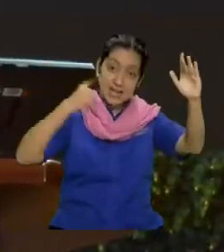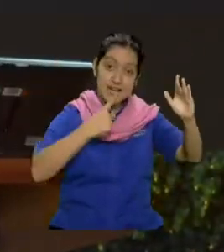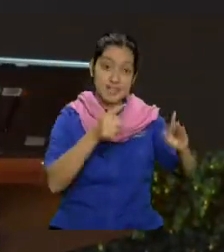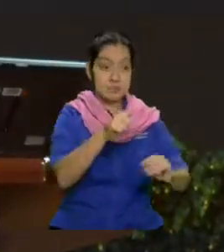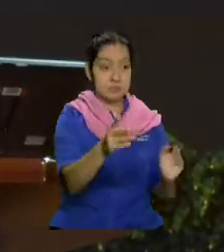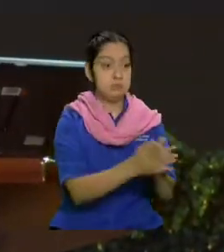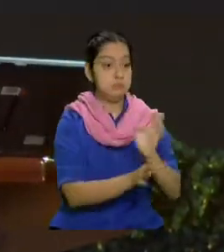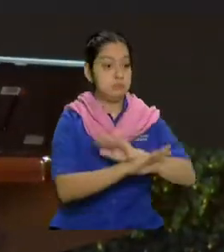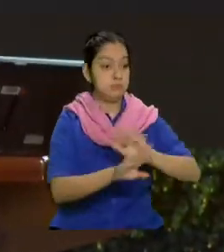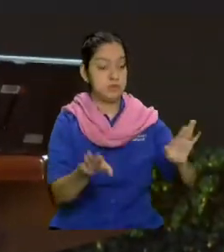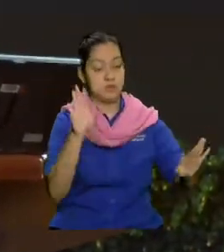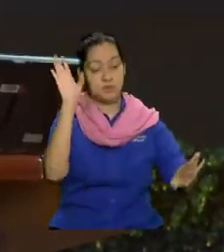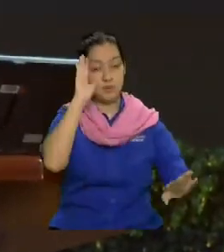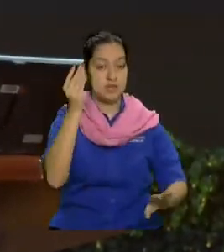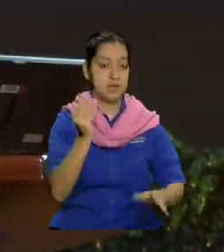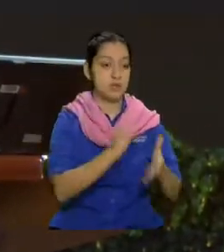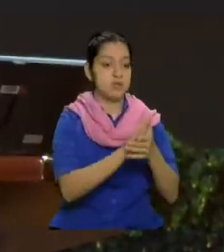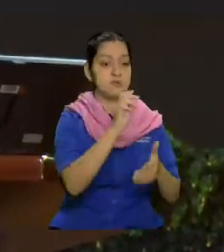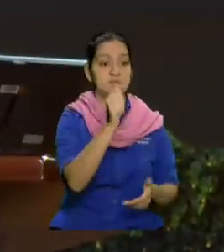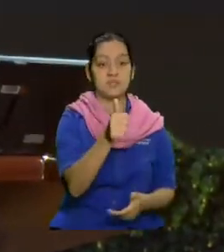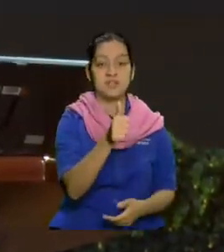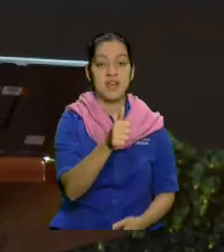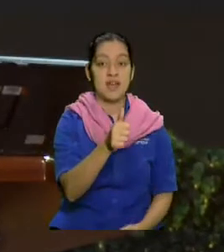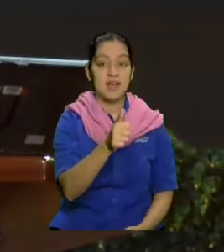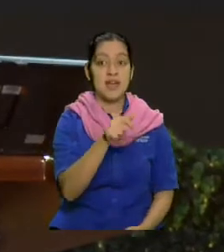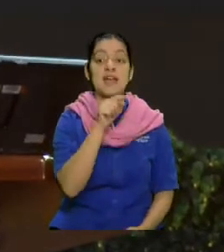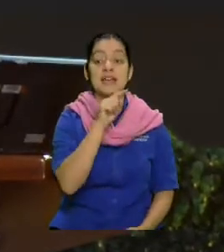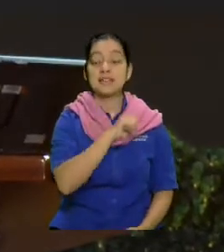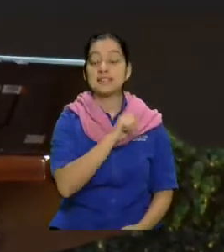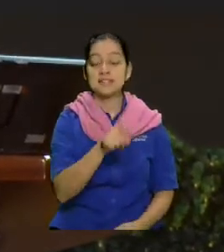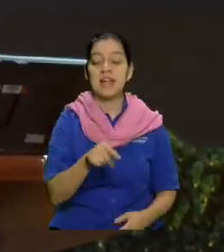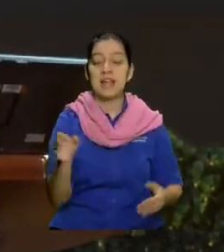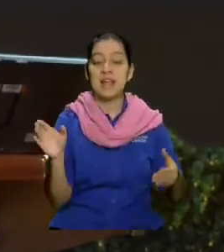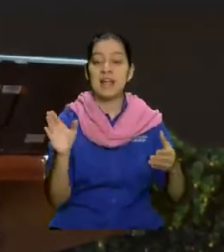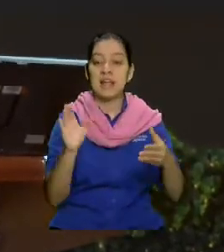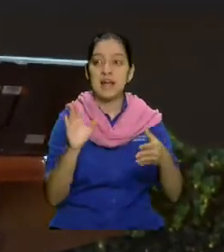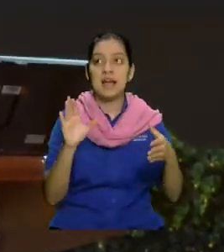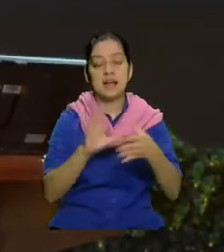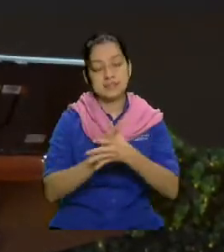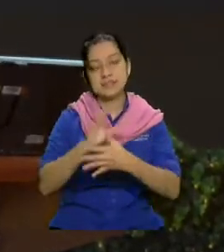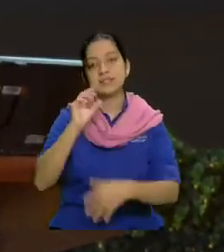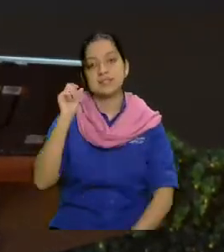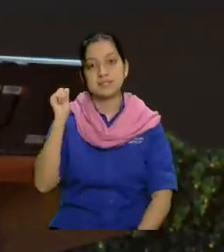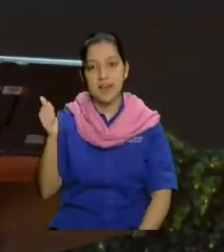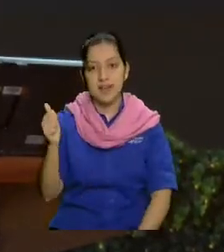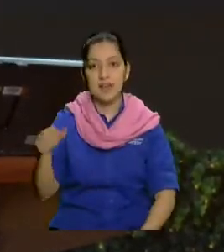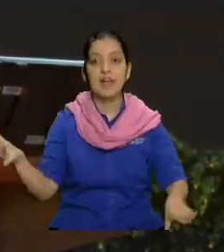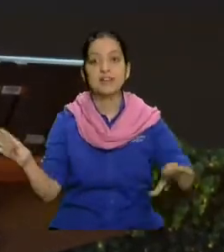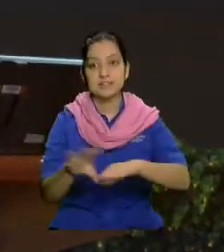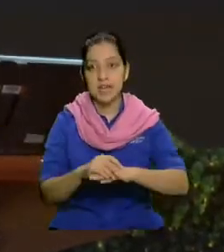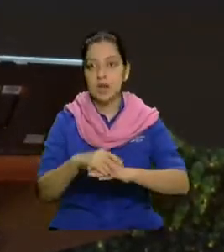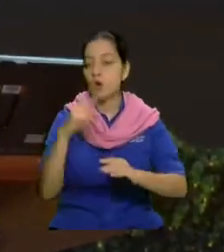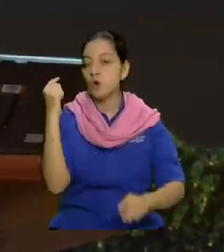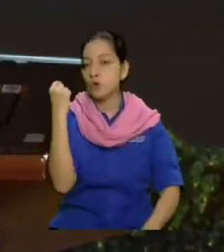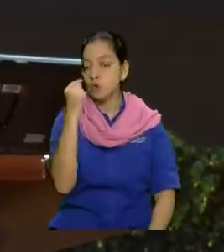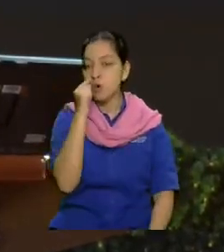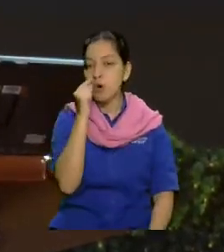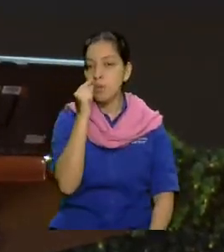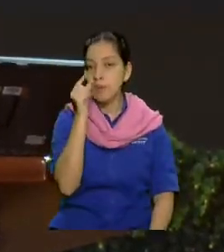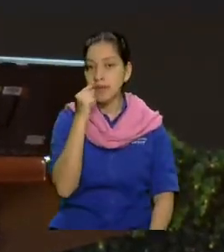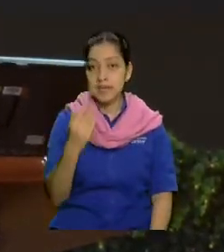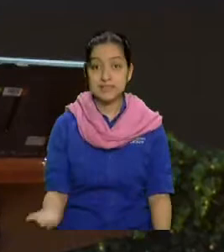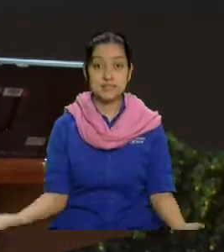muerto por causa de la mujer que has tomado porque ella está casada con un Baal. Ella está casada con un hombre que ha alcanzado una